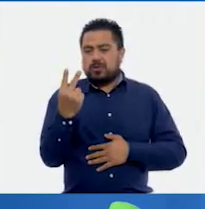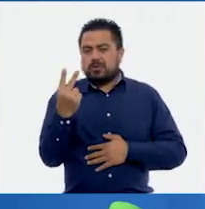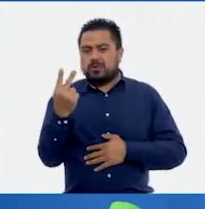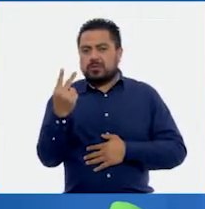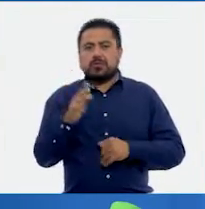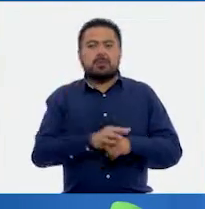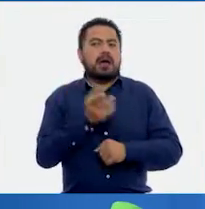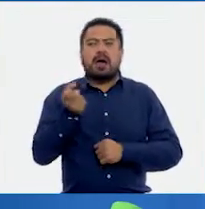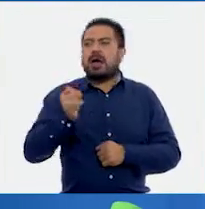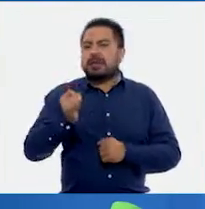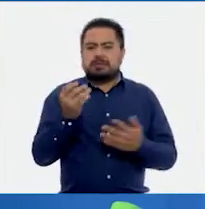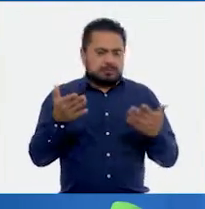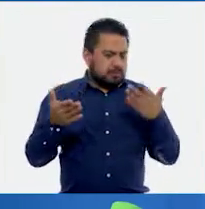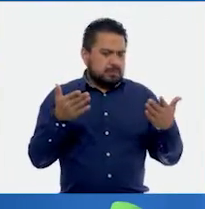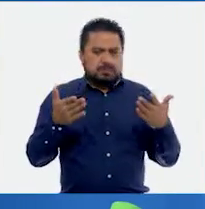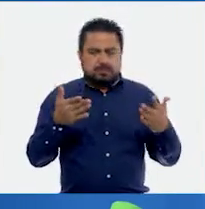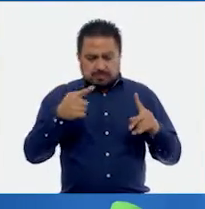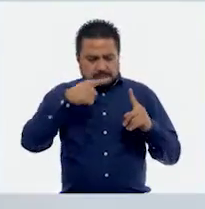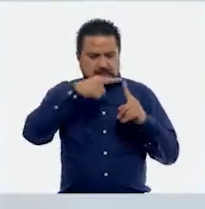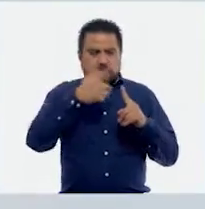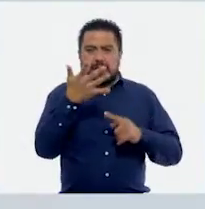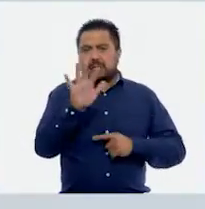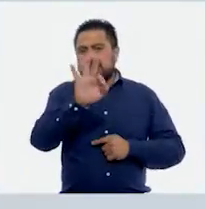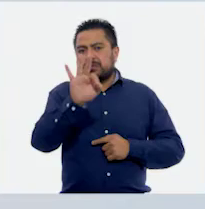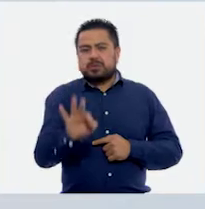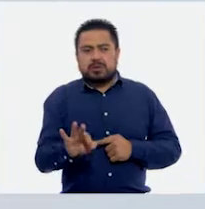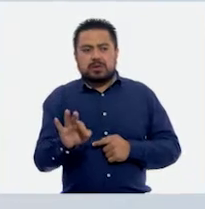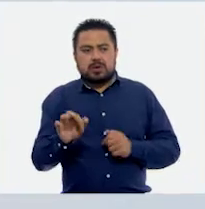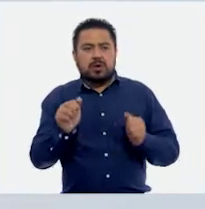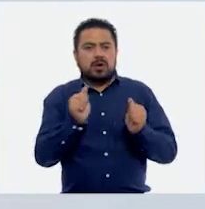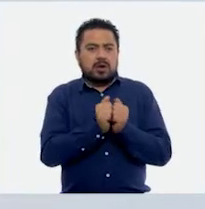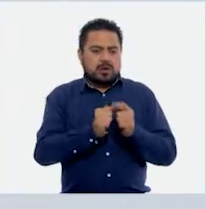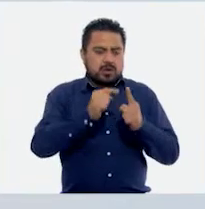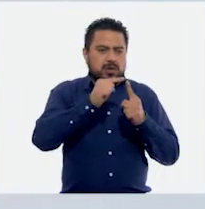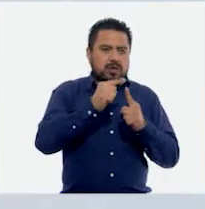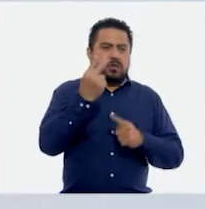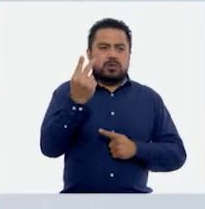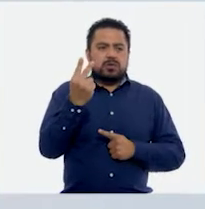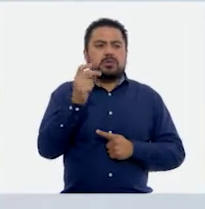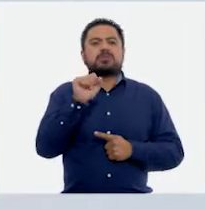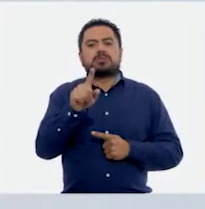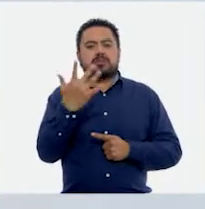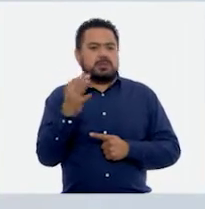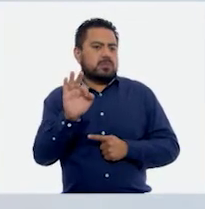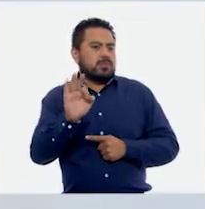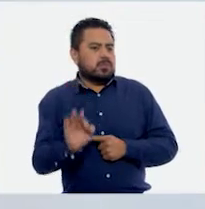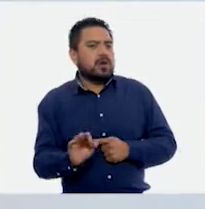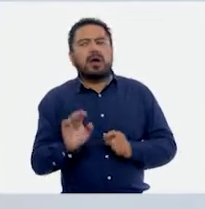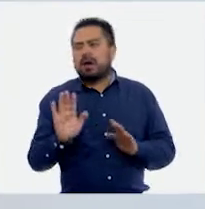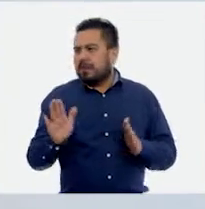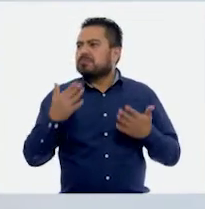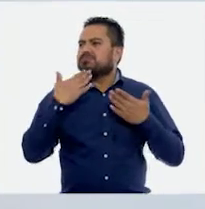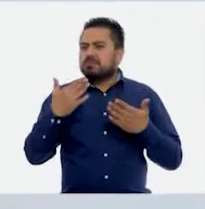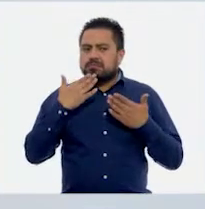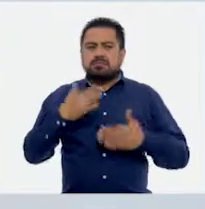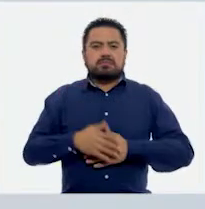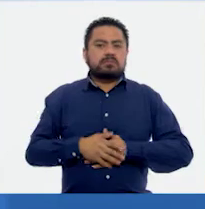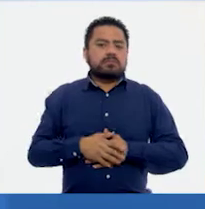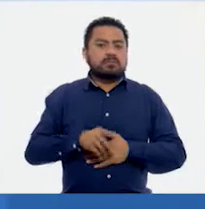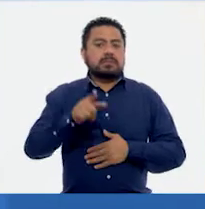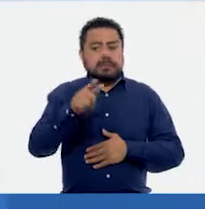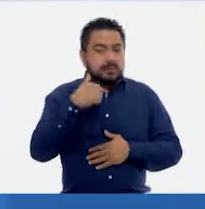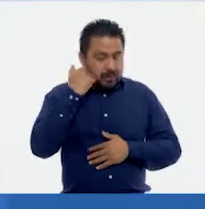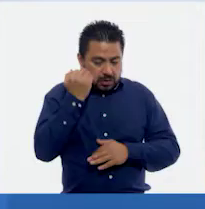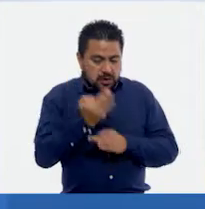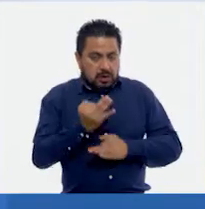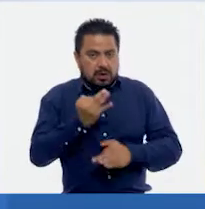porque eso sería el equivalente de dividir 10% entre 2, que nos da el 5%. Muy bien, entonces, si tú quieres